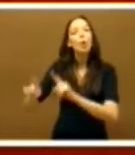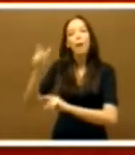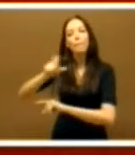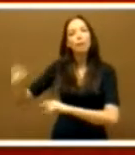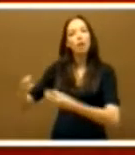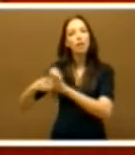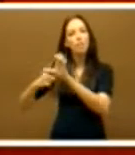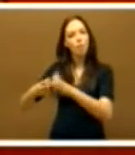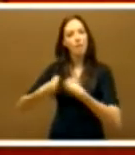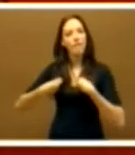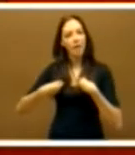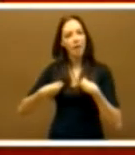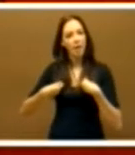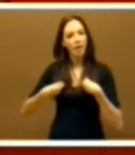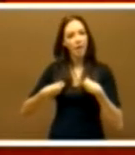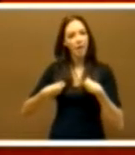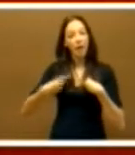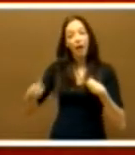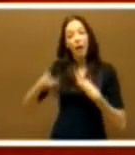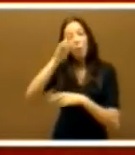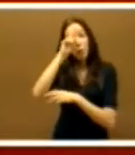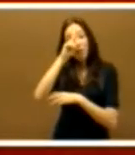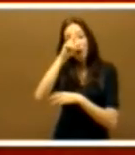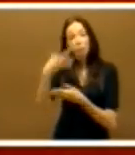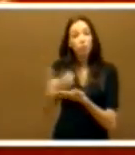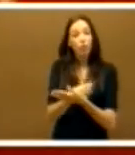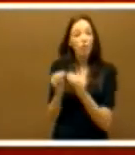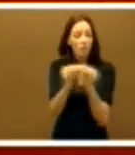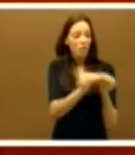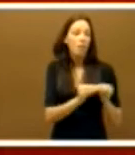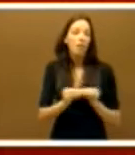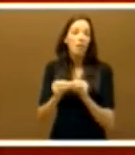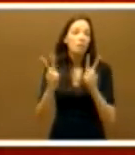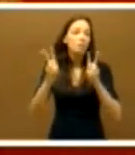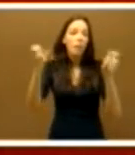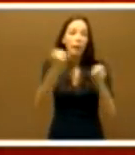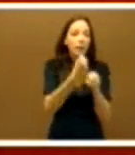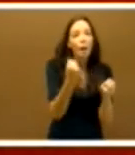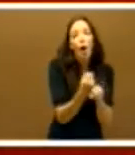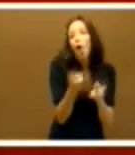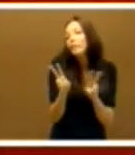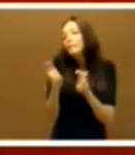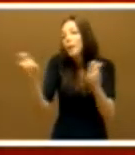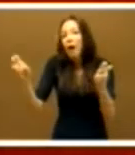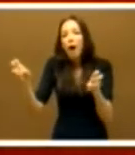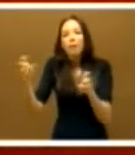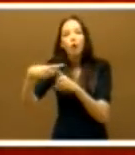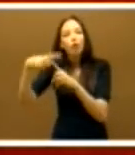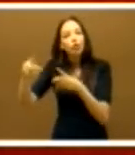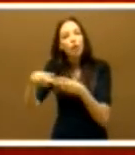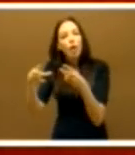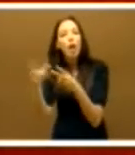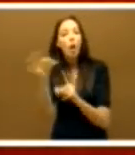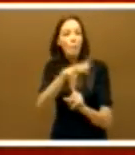va a apoyarse en esa preocupación compartida por el empleo, por los derechos sociales y por el medioambiente que es el futuro de Extremadura.